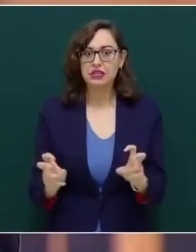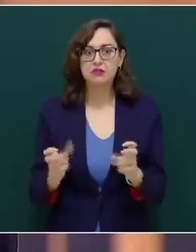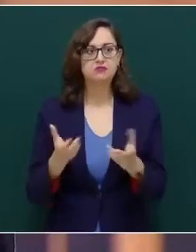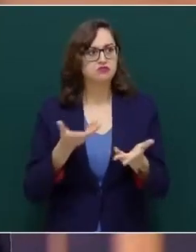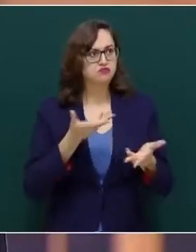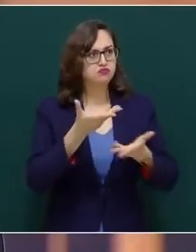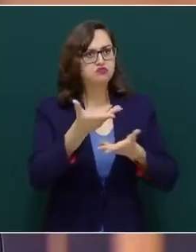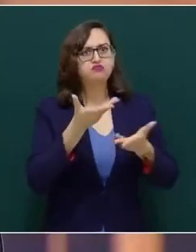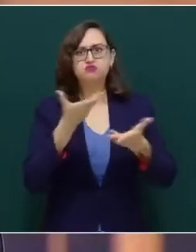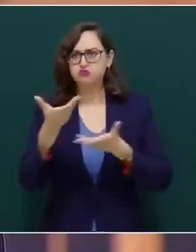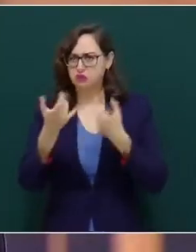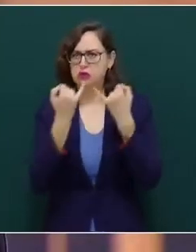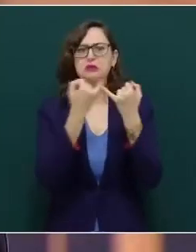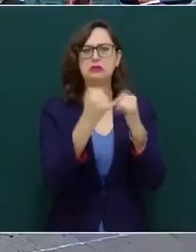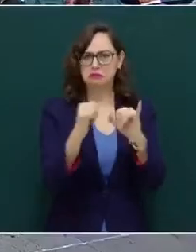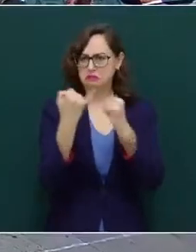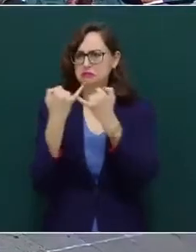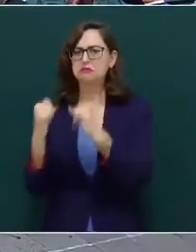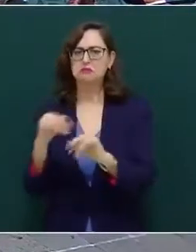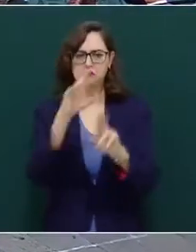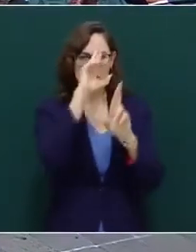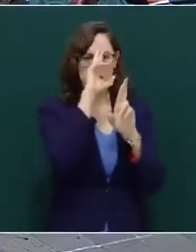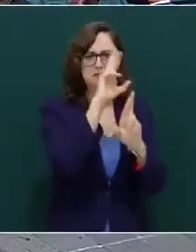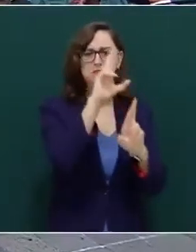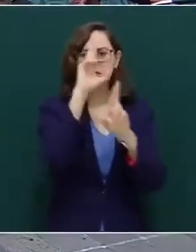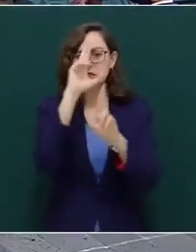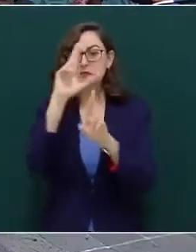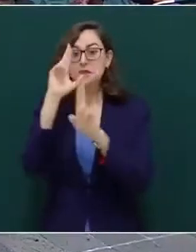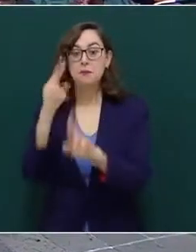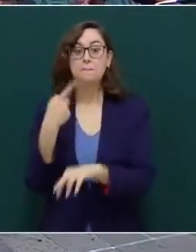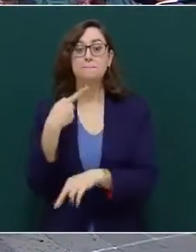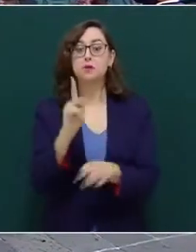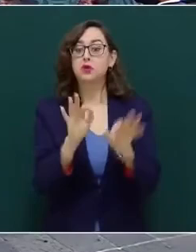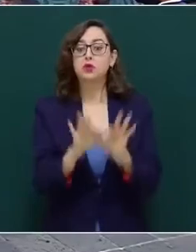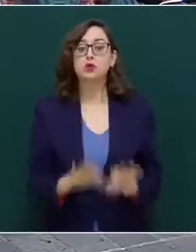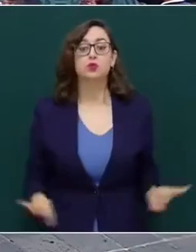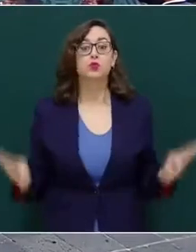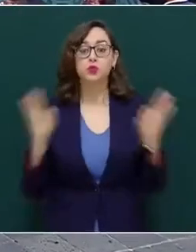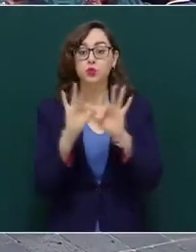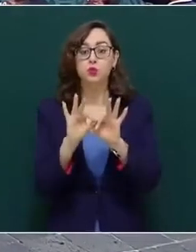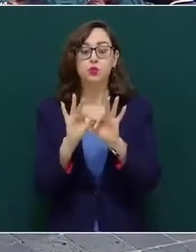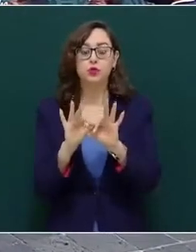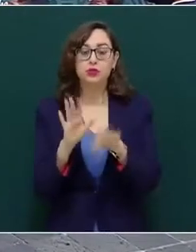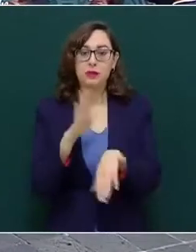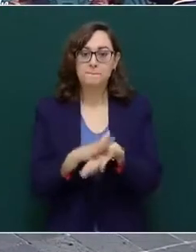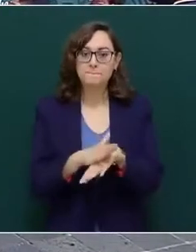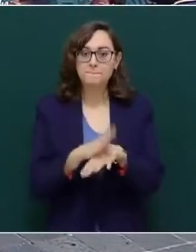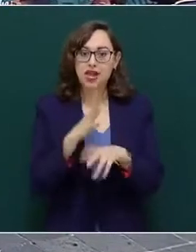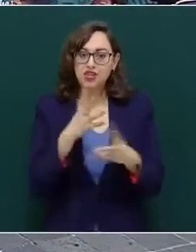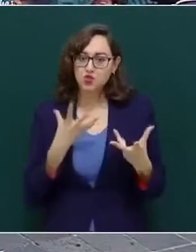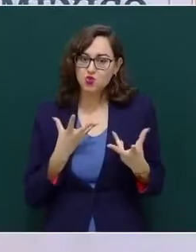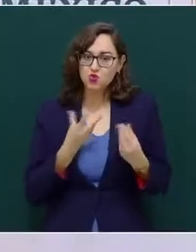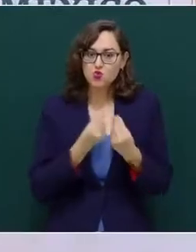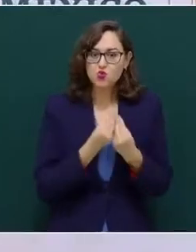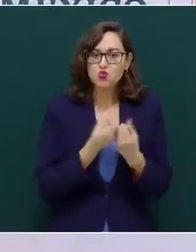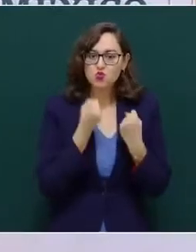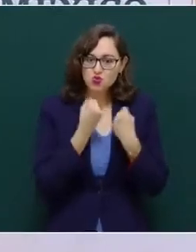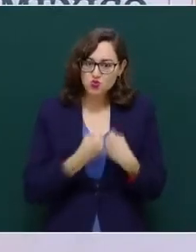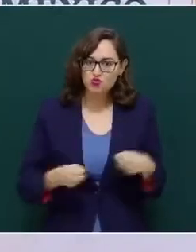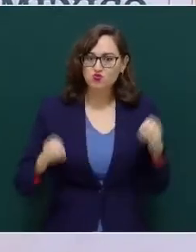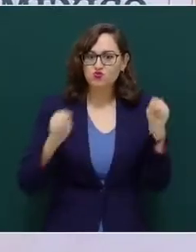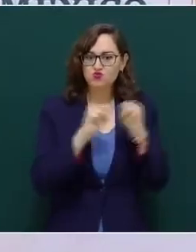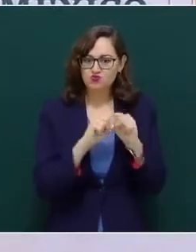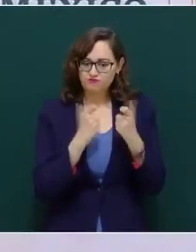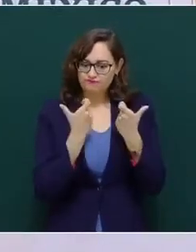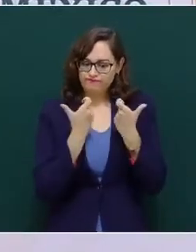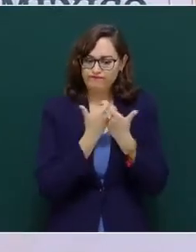y a la independencia de cada país, pensamos que lo mejor sería fortalecernos económica y comercialmente